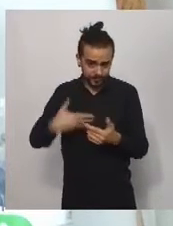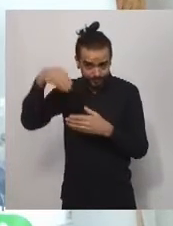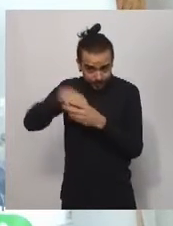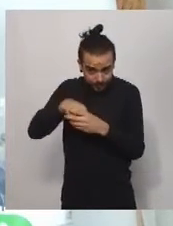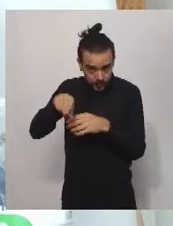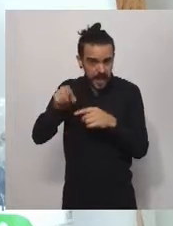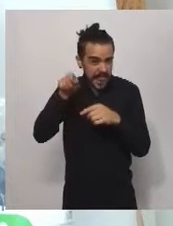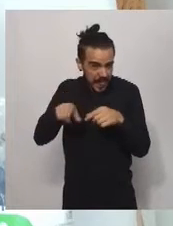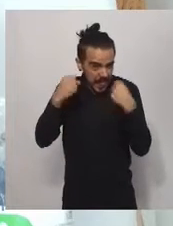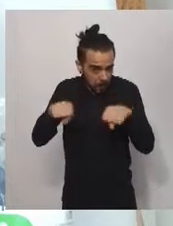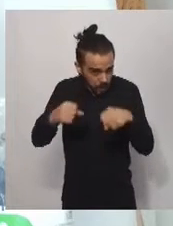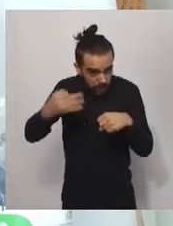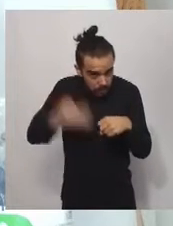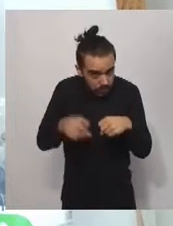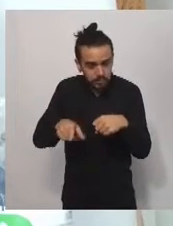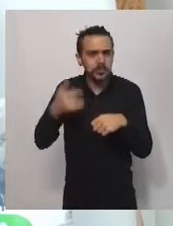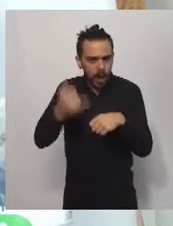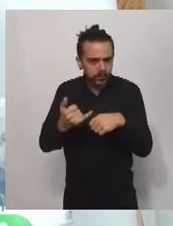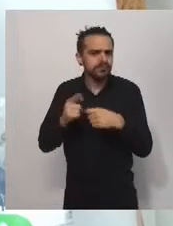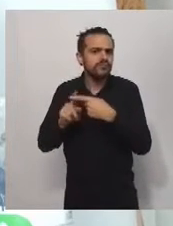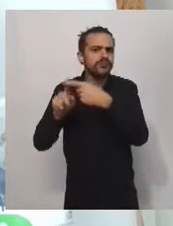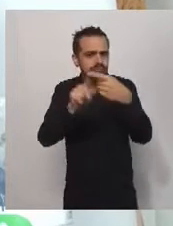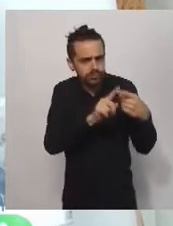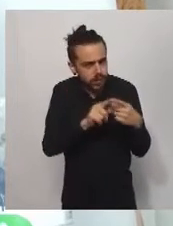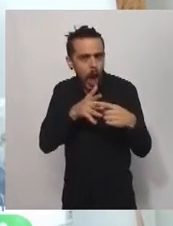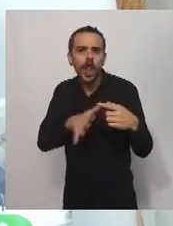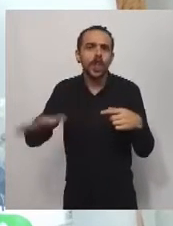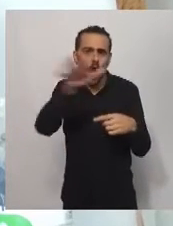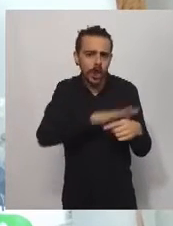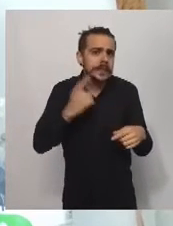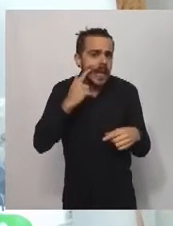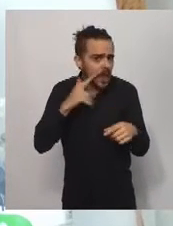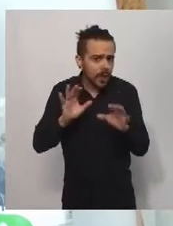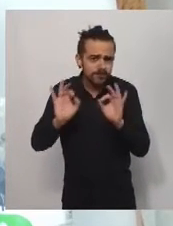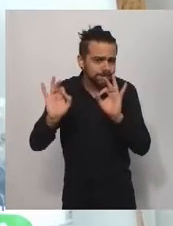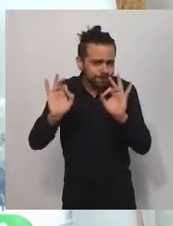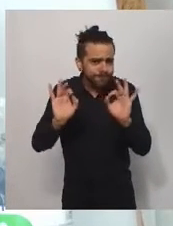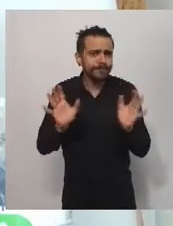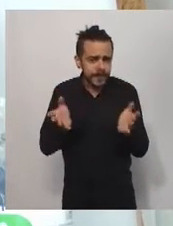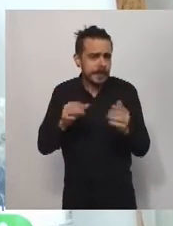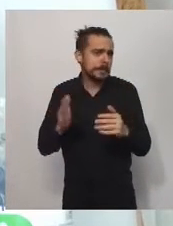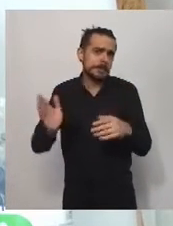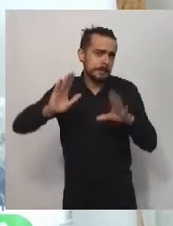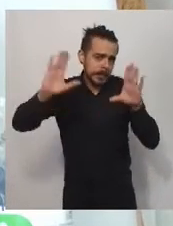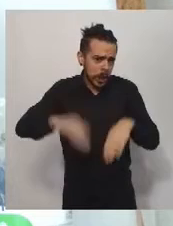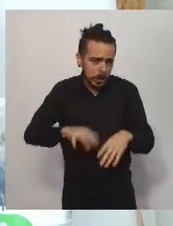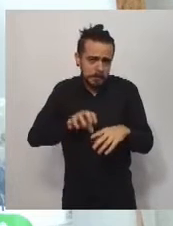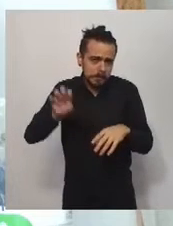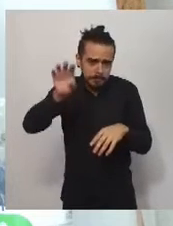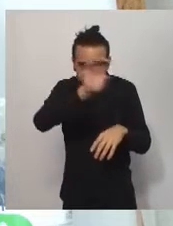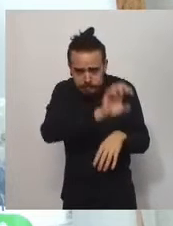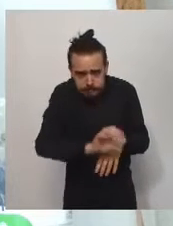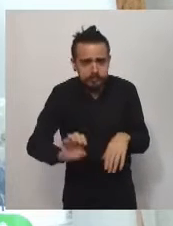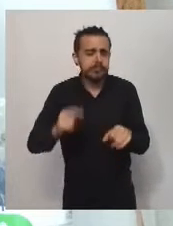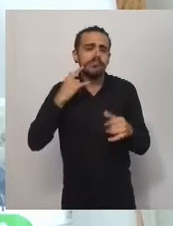los acontecimientos del deporte, de la situación de las instituciones deportivas en cada uno de los rincones de nuestra provincia. En